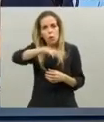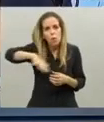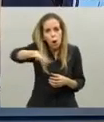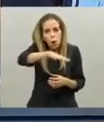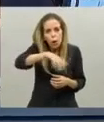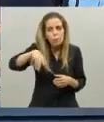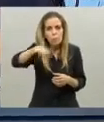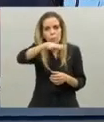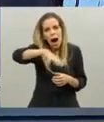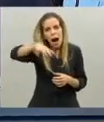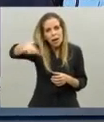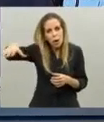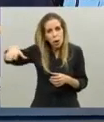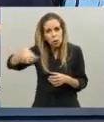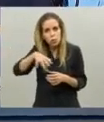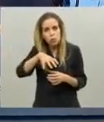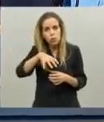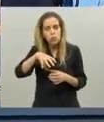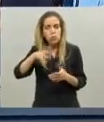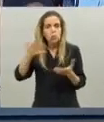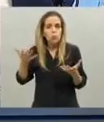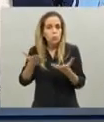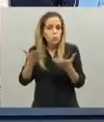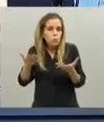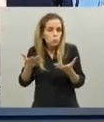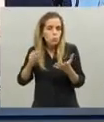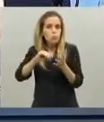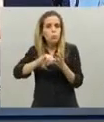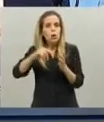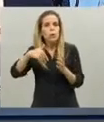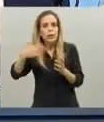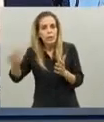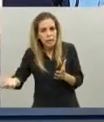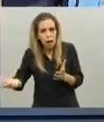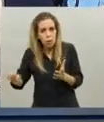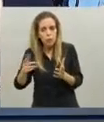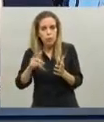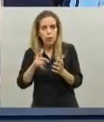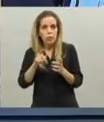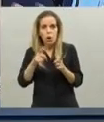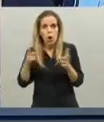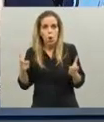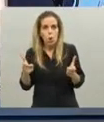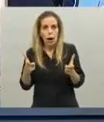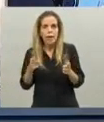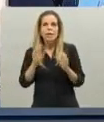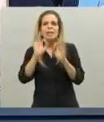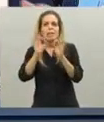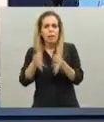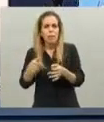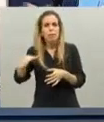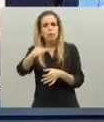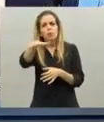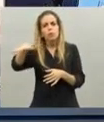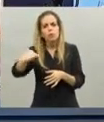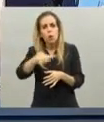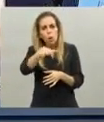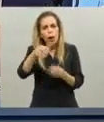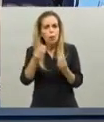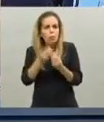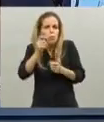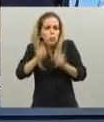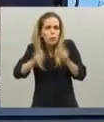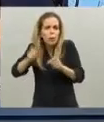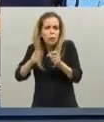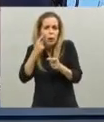focalizada específicamente en los barrios populares en la provincia de Buenos Aires no la tenemos sabemos que son zonas de mayor densidad